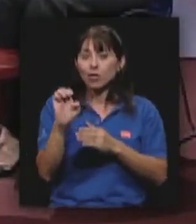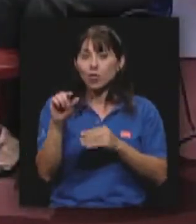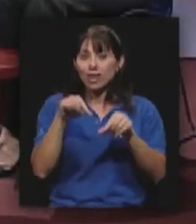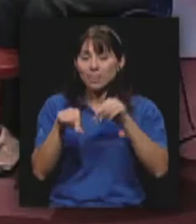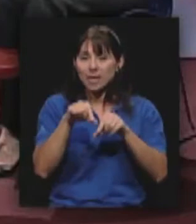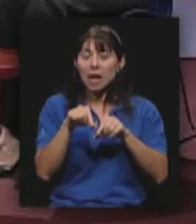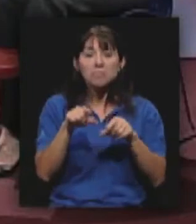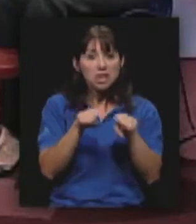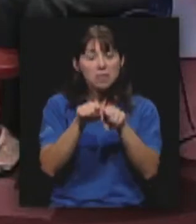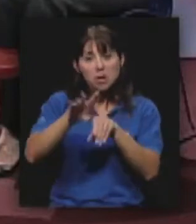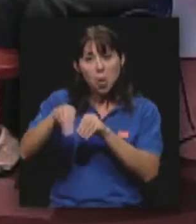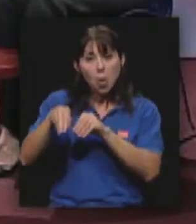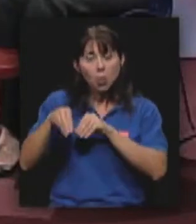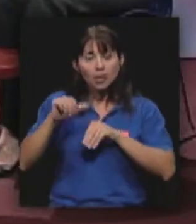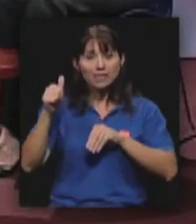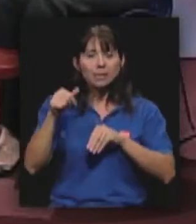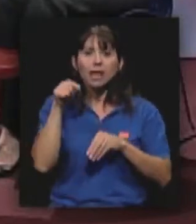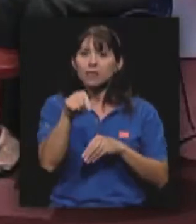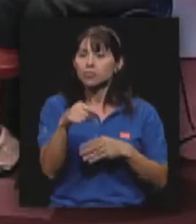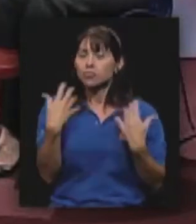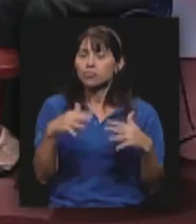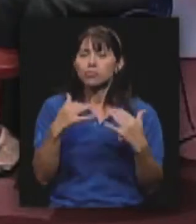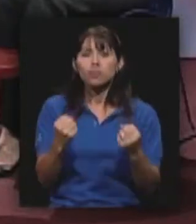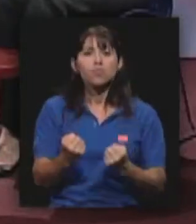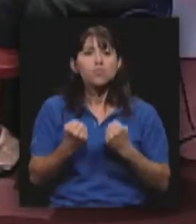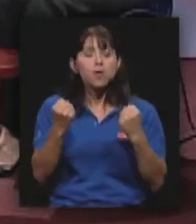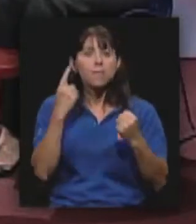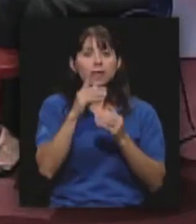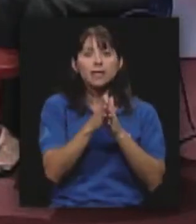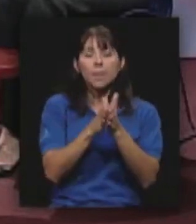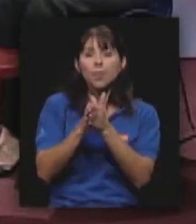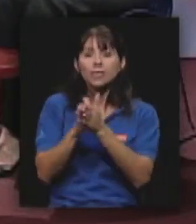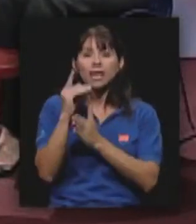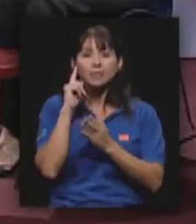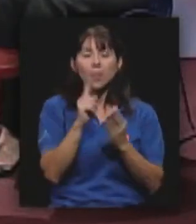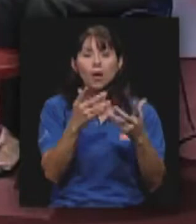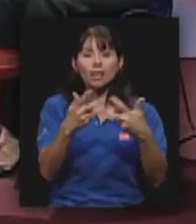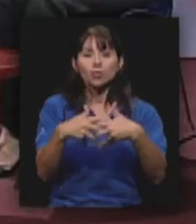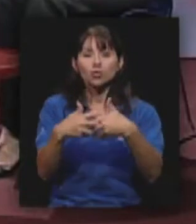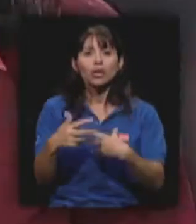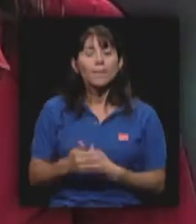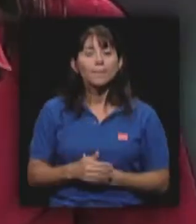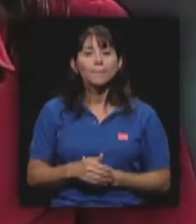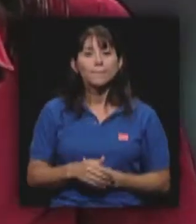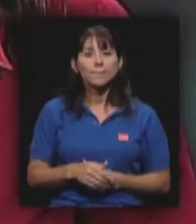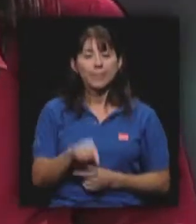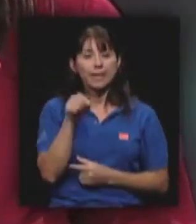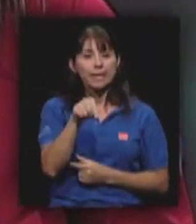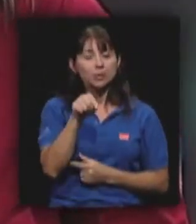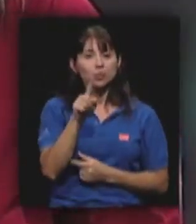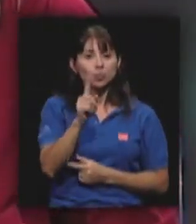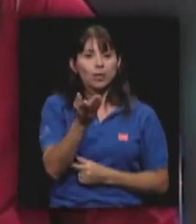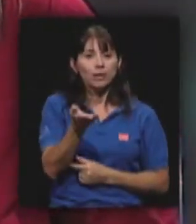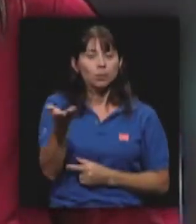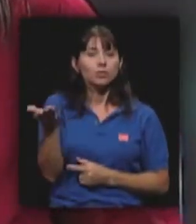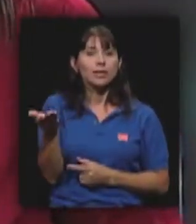son iniciativas que tienen un potencial también muy grande para ser aprovechadas por la industria. Esto es